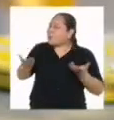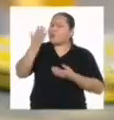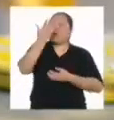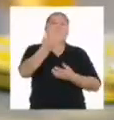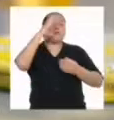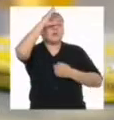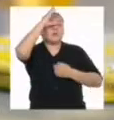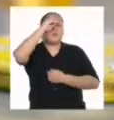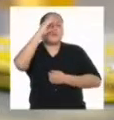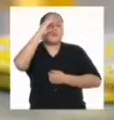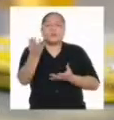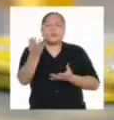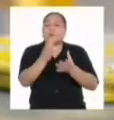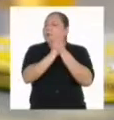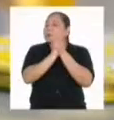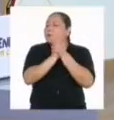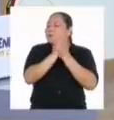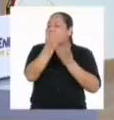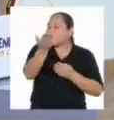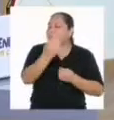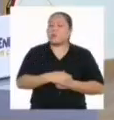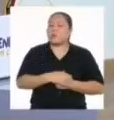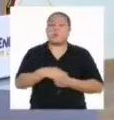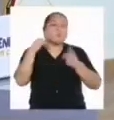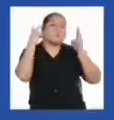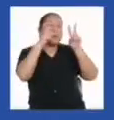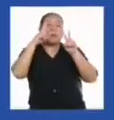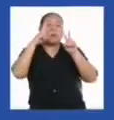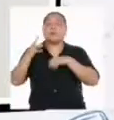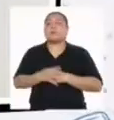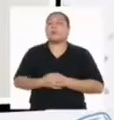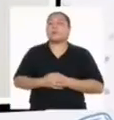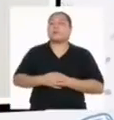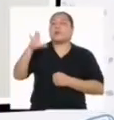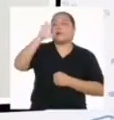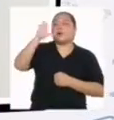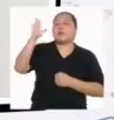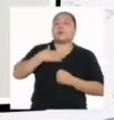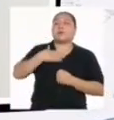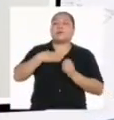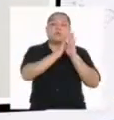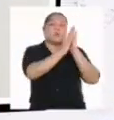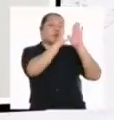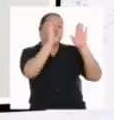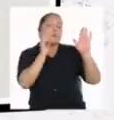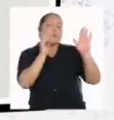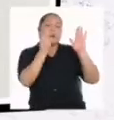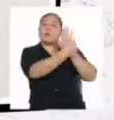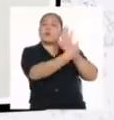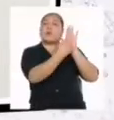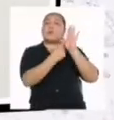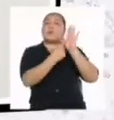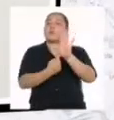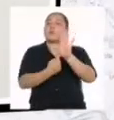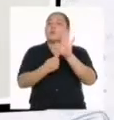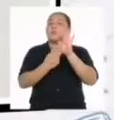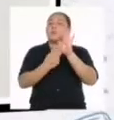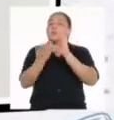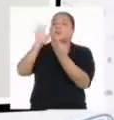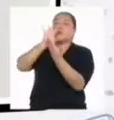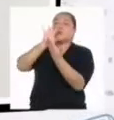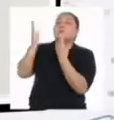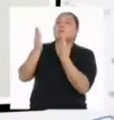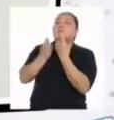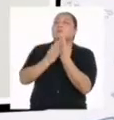habrá ido a nuestras amigas y amigos? Vamos a verlo Para esta es mi tarjeta de presentación Que aquí está mi